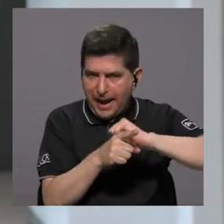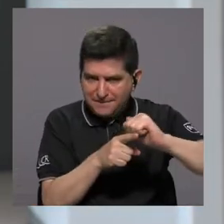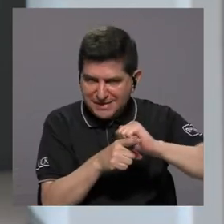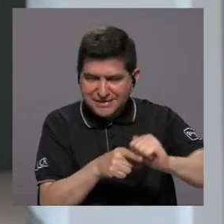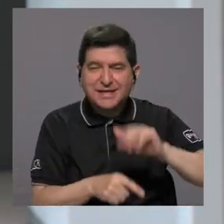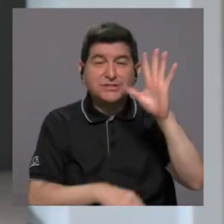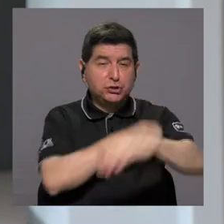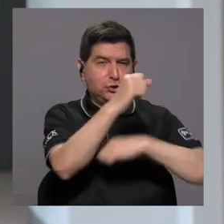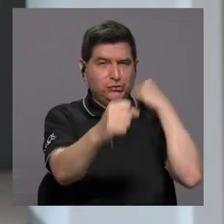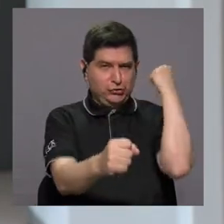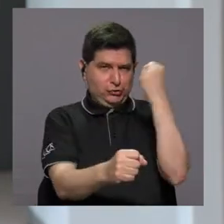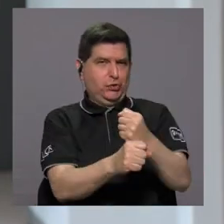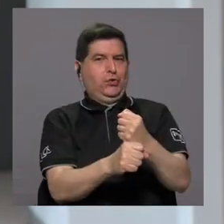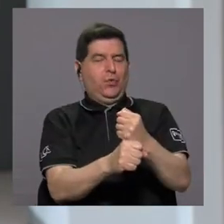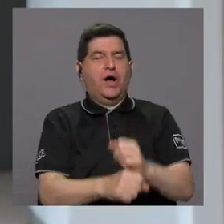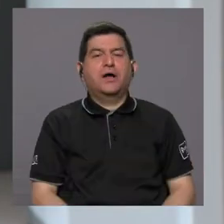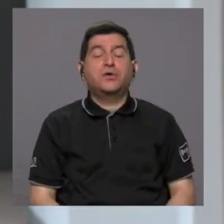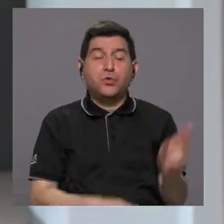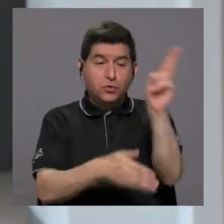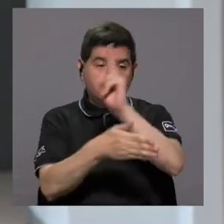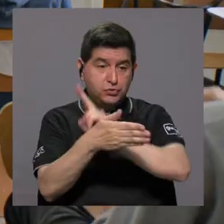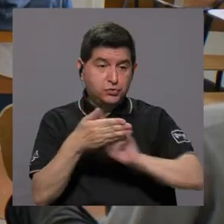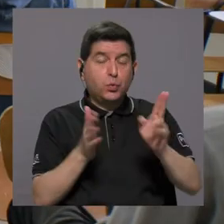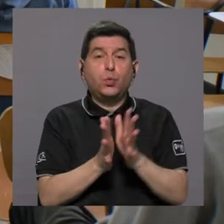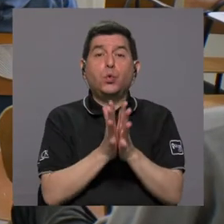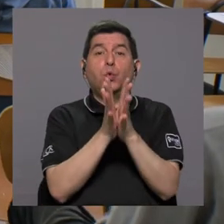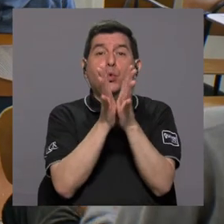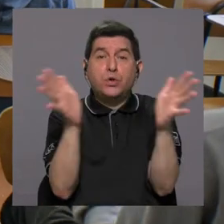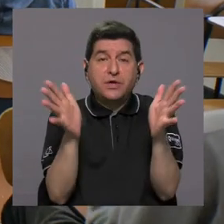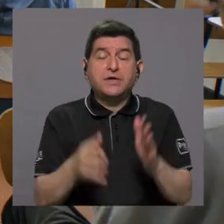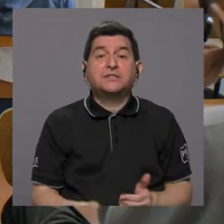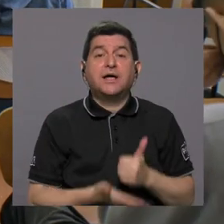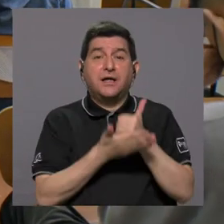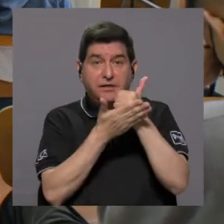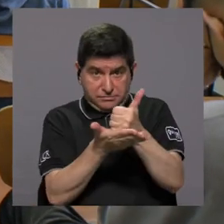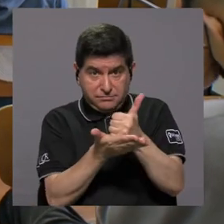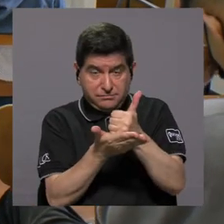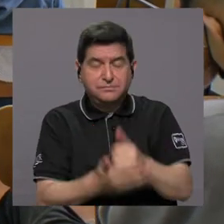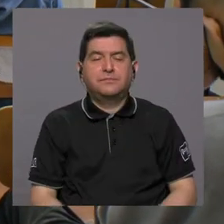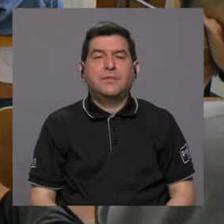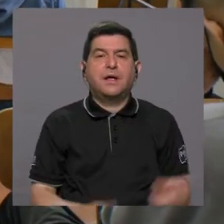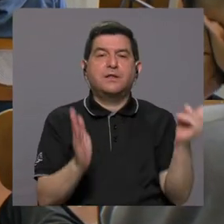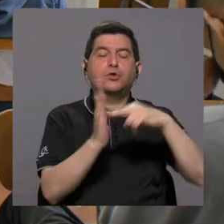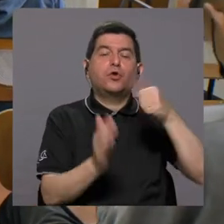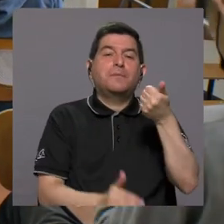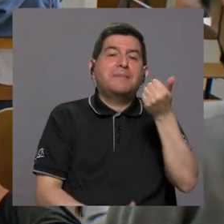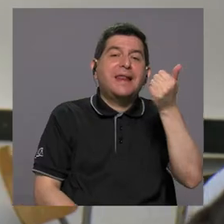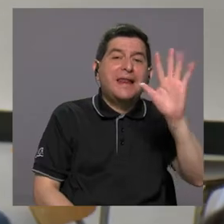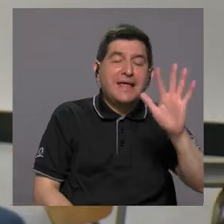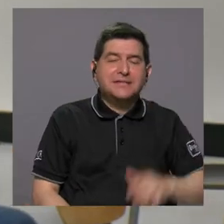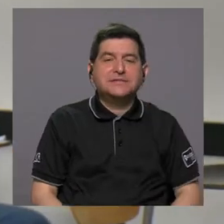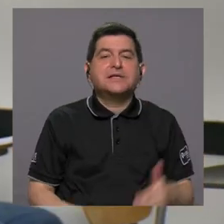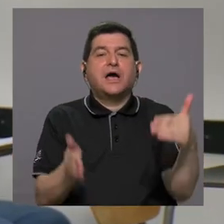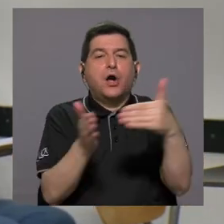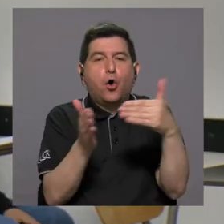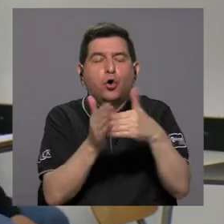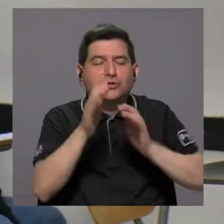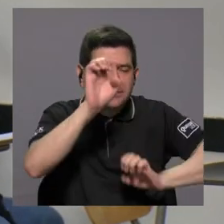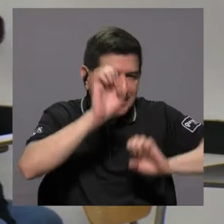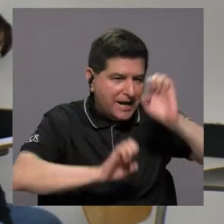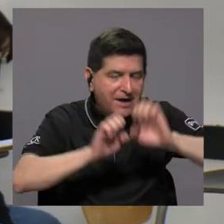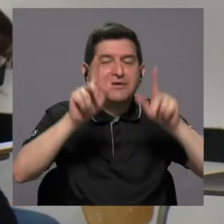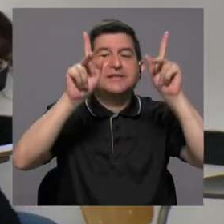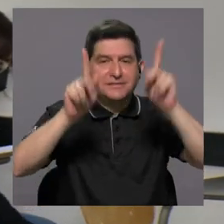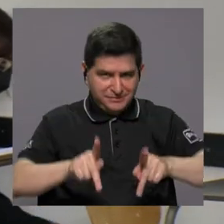por cinco años que las universidades públicas aportaron y en el 2015 se volvieron a